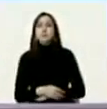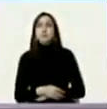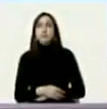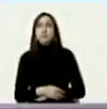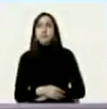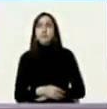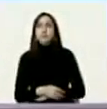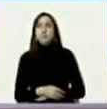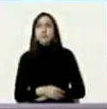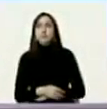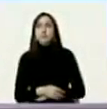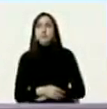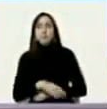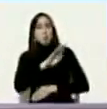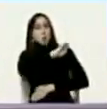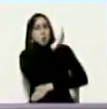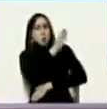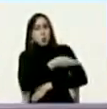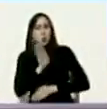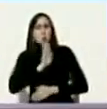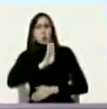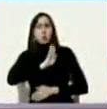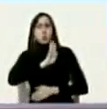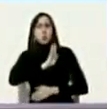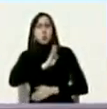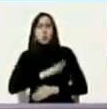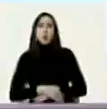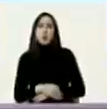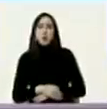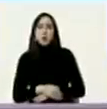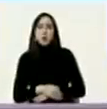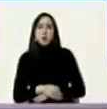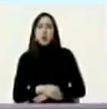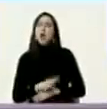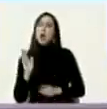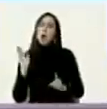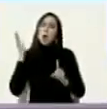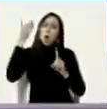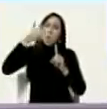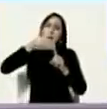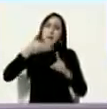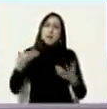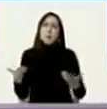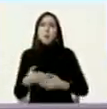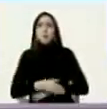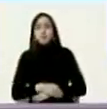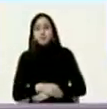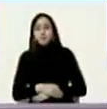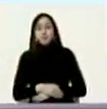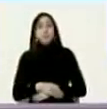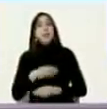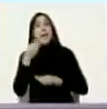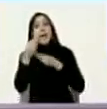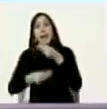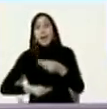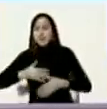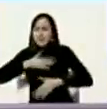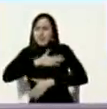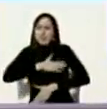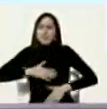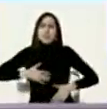con fuerza propia con un objetivo satisfacer las